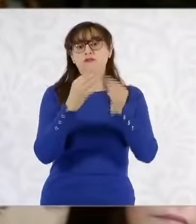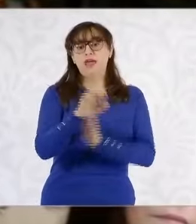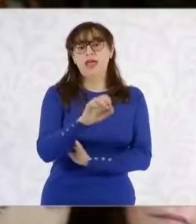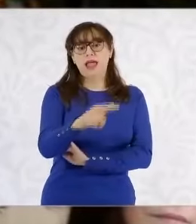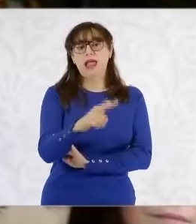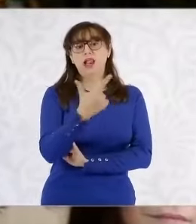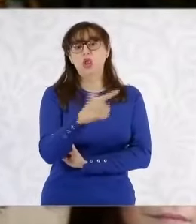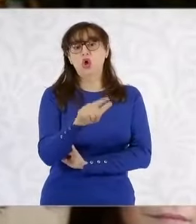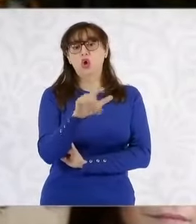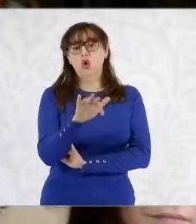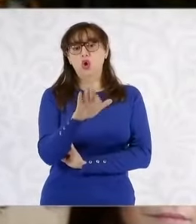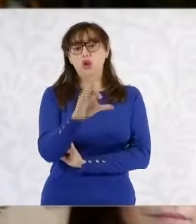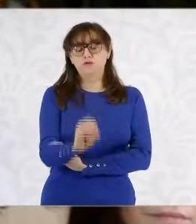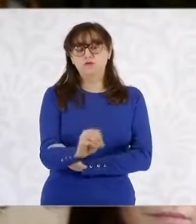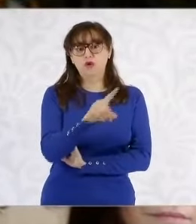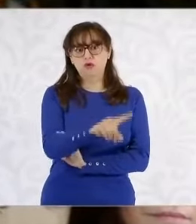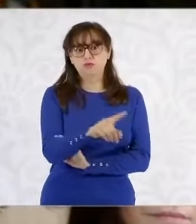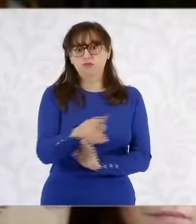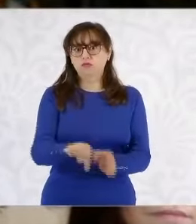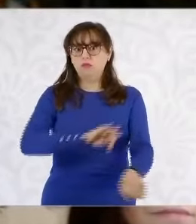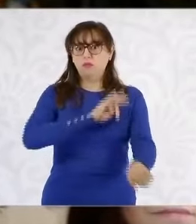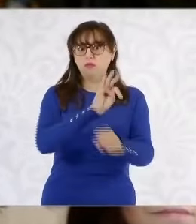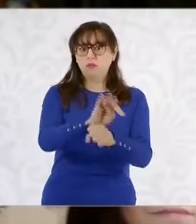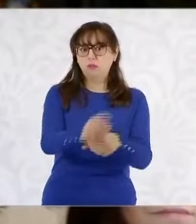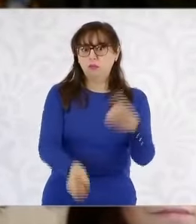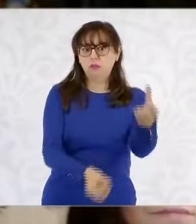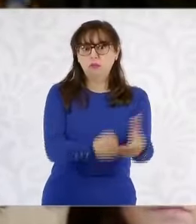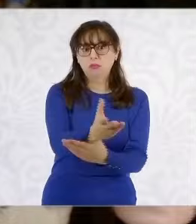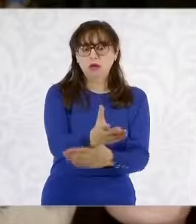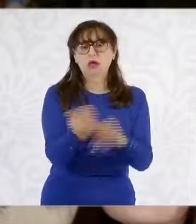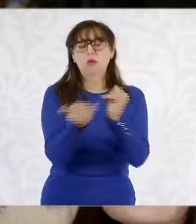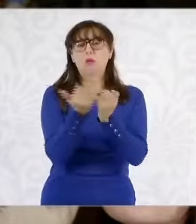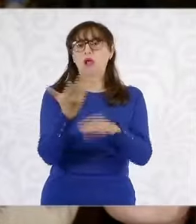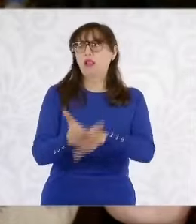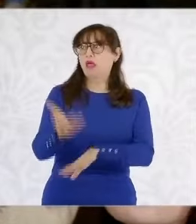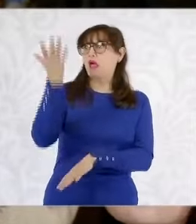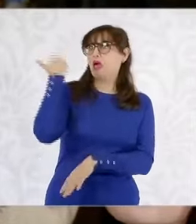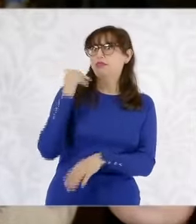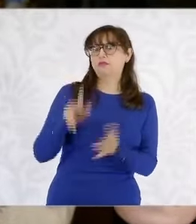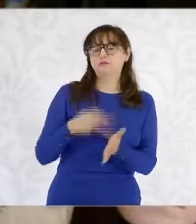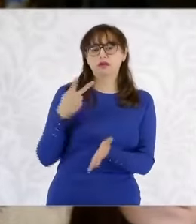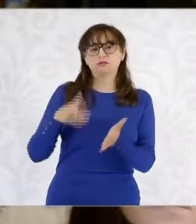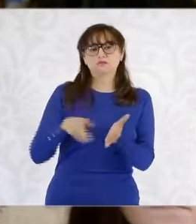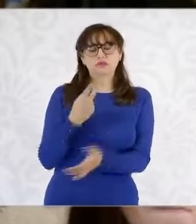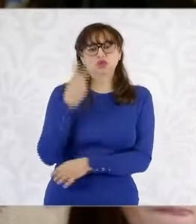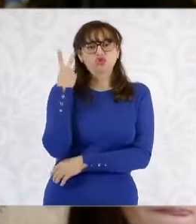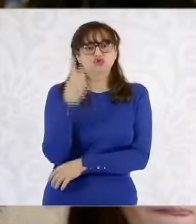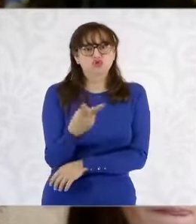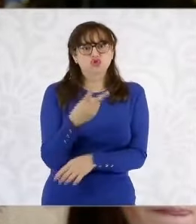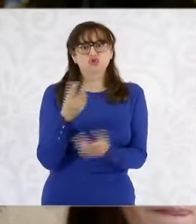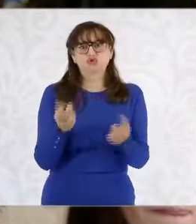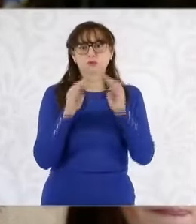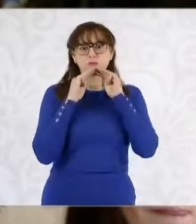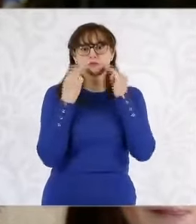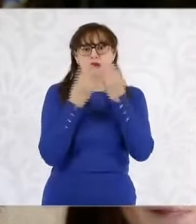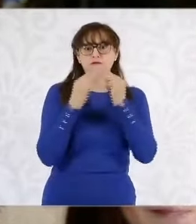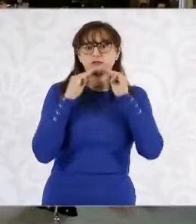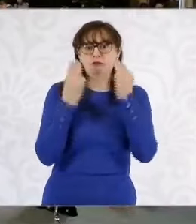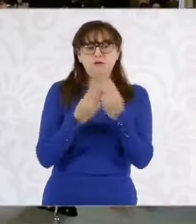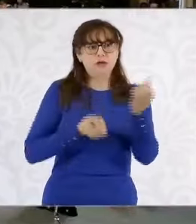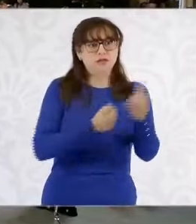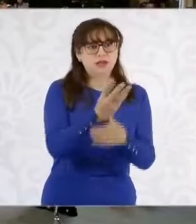tenido otras resoluciones polémicas en el pasado, como liberar al sobrino de José Cárdenas Guillén o a Janet Miriam Martínez, colaboradora de García Luna?